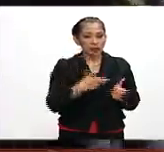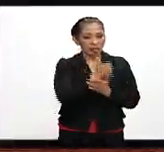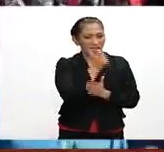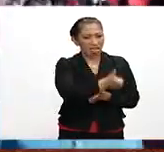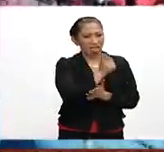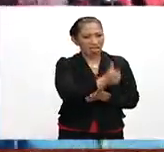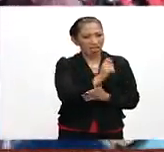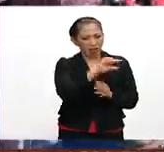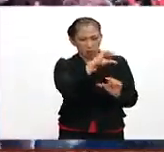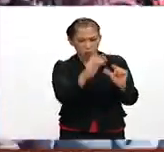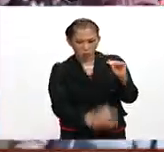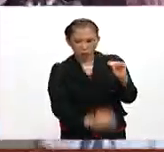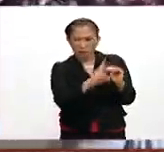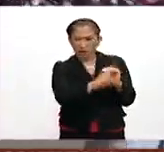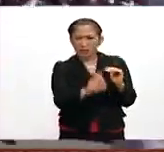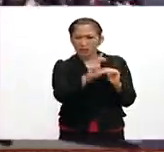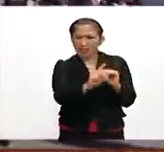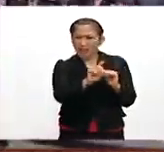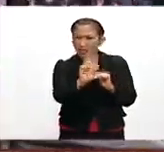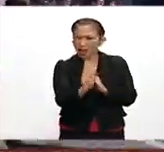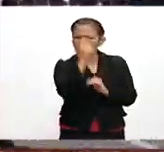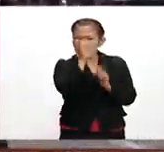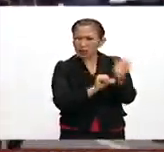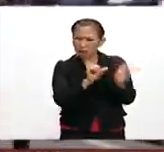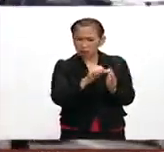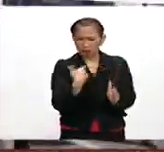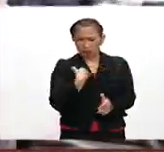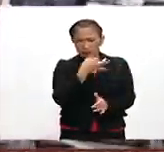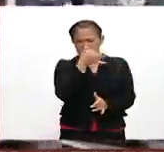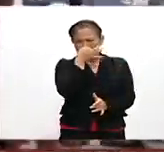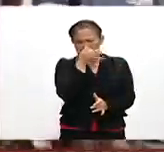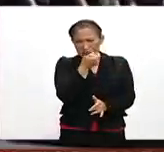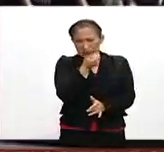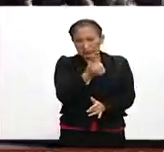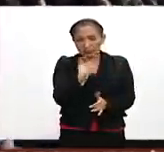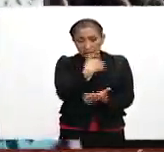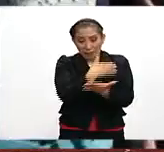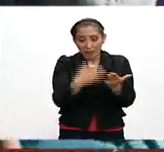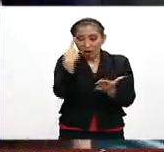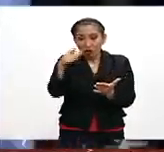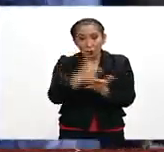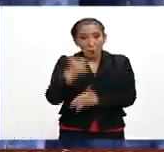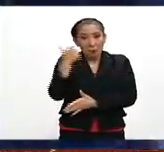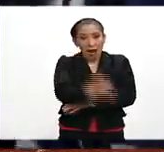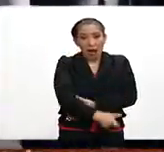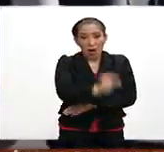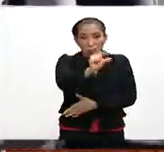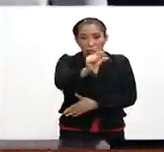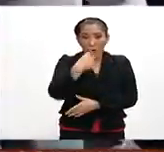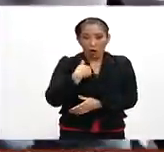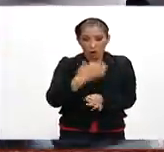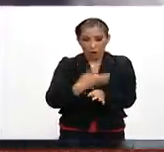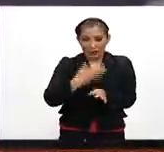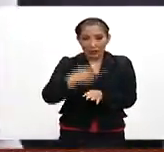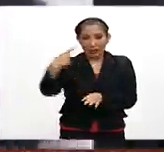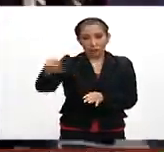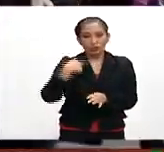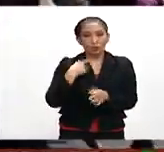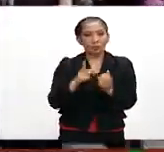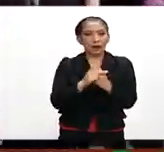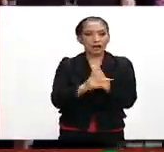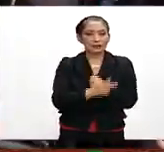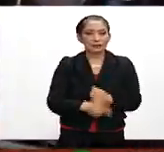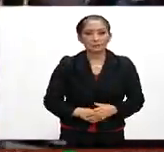pensiones inferiores a los 230 dólares mensuales, lo que representa la mitad del salario mínimo que está vigente en aquel país